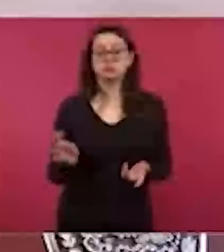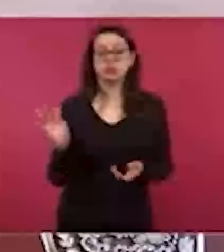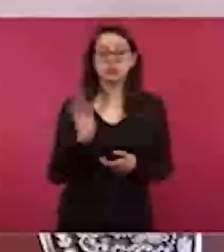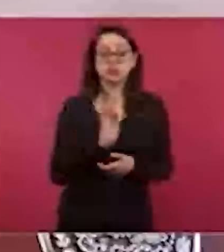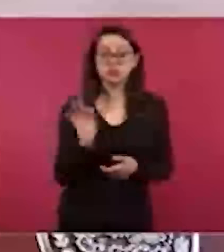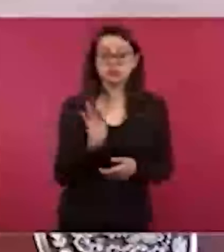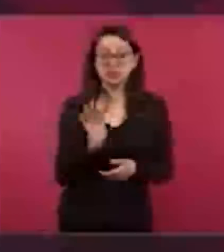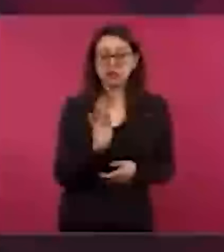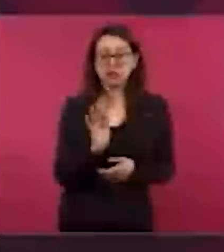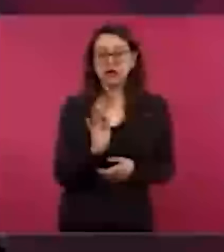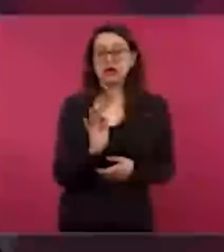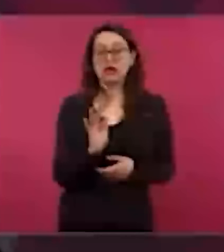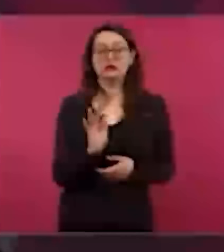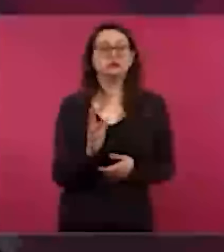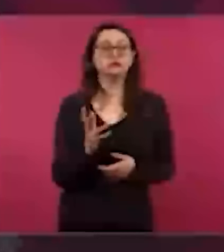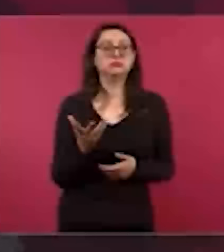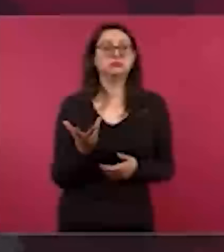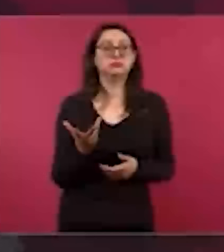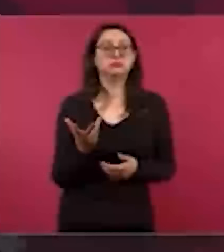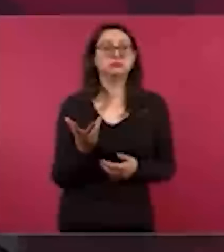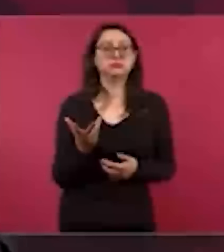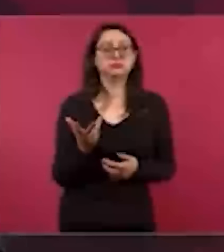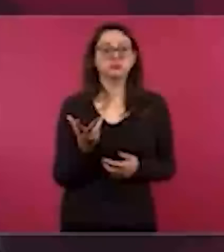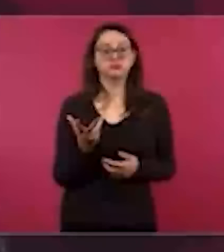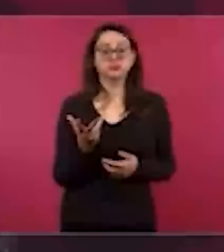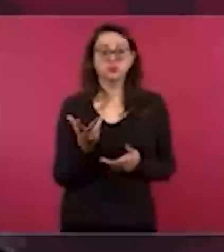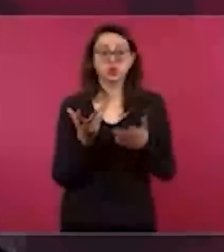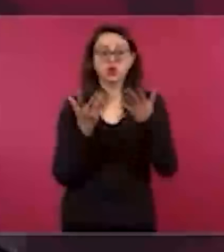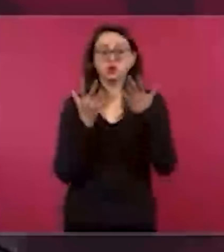una raya.